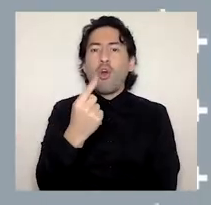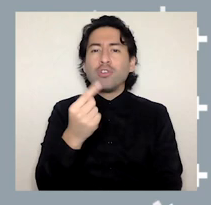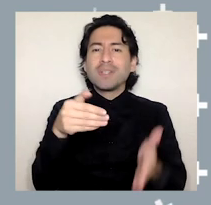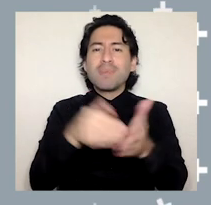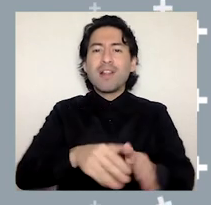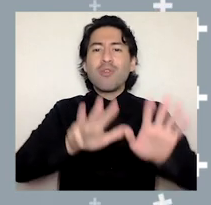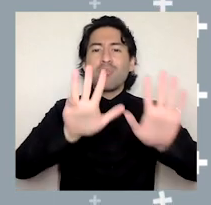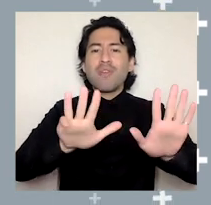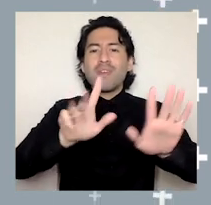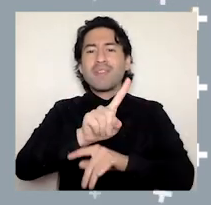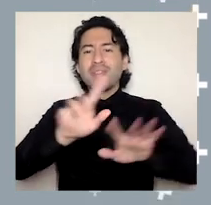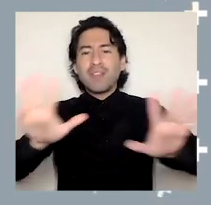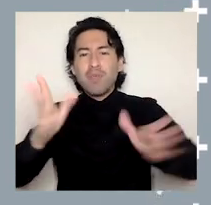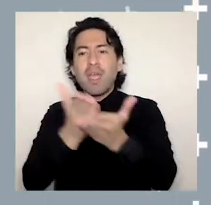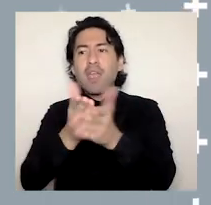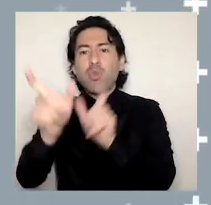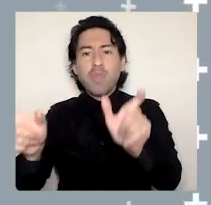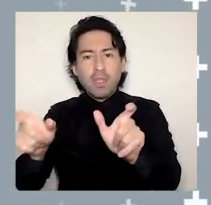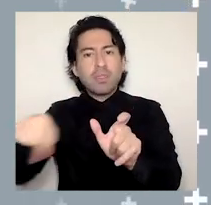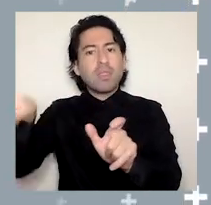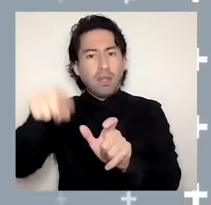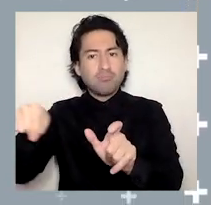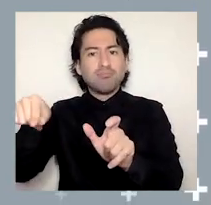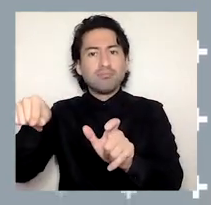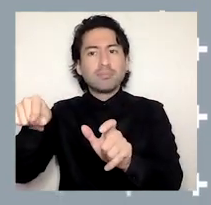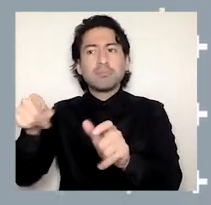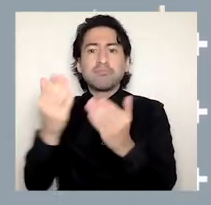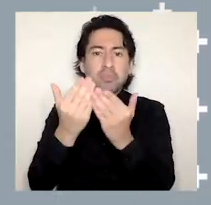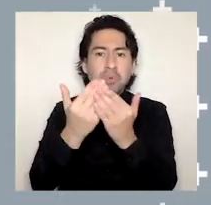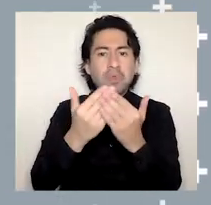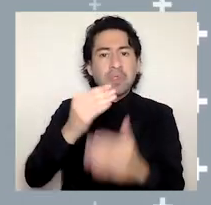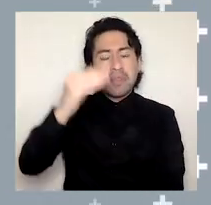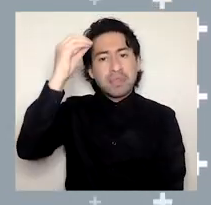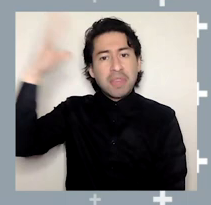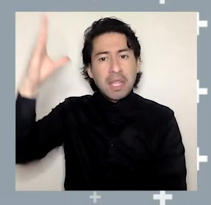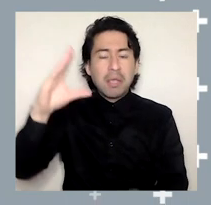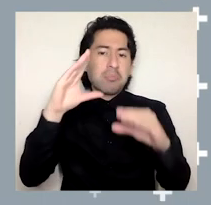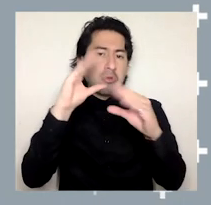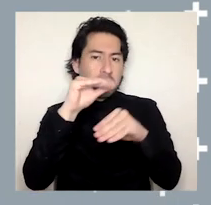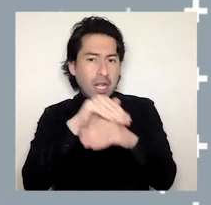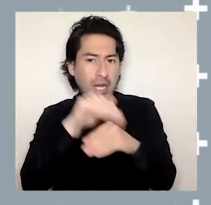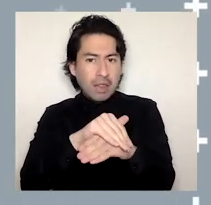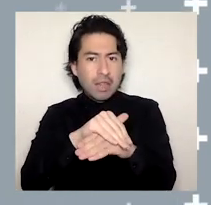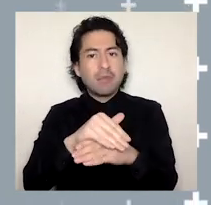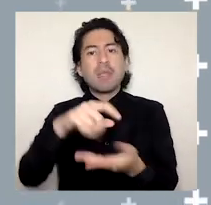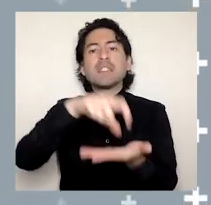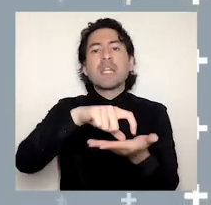diurno, despertino y de posgrado en las sedes de Concepción y Chillán. Somos